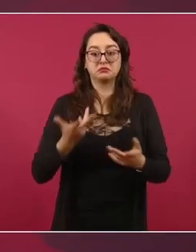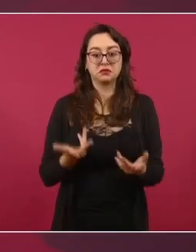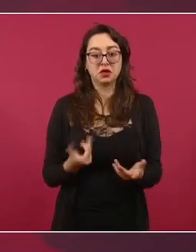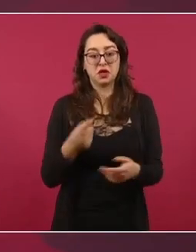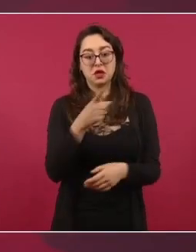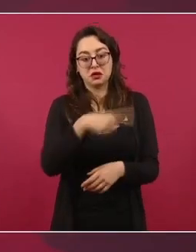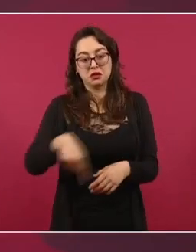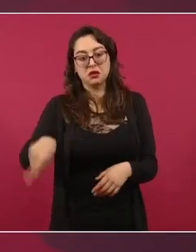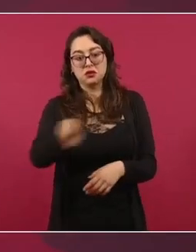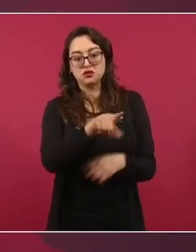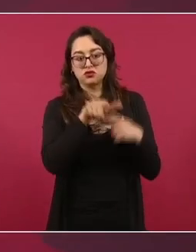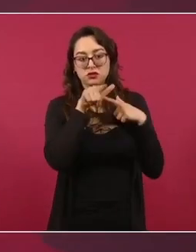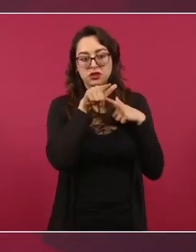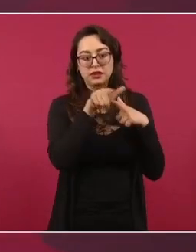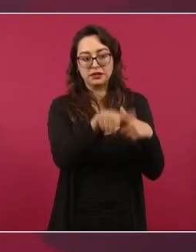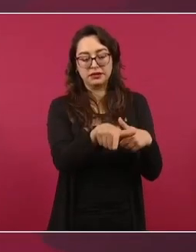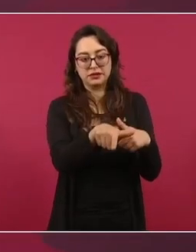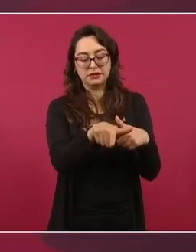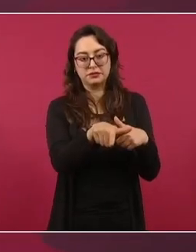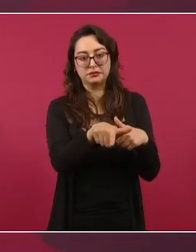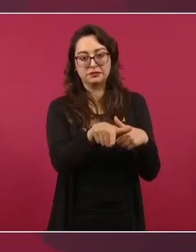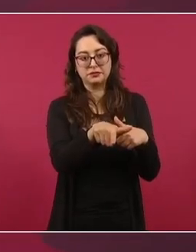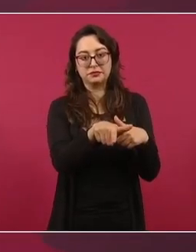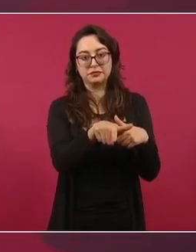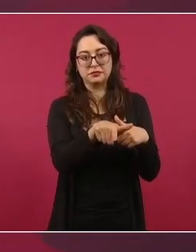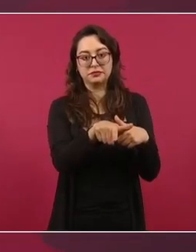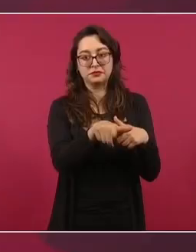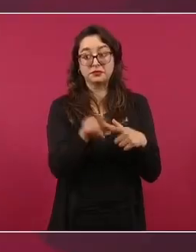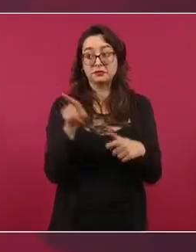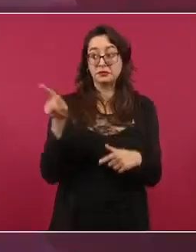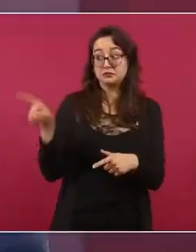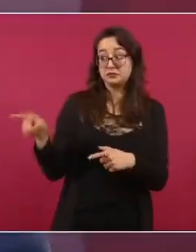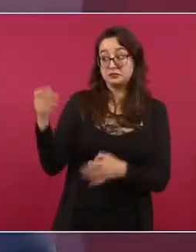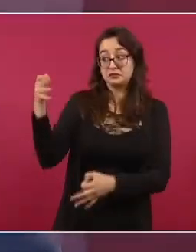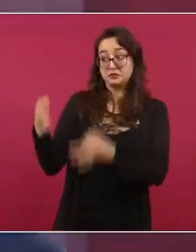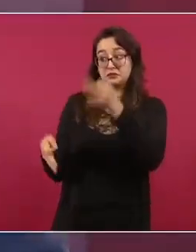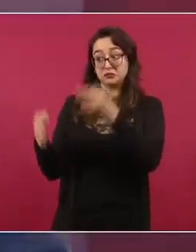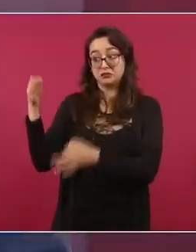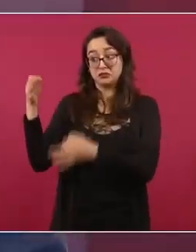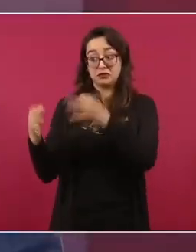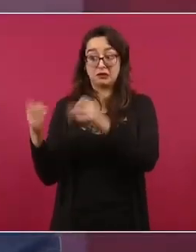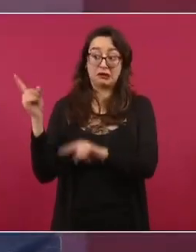en la Corte ayer,